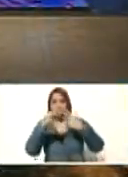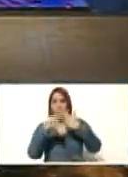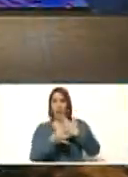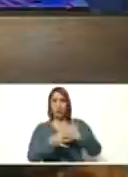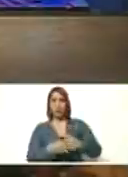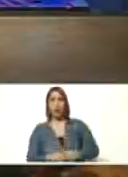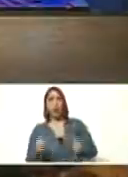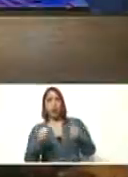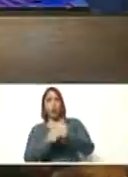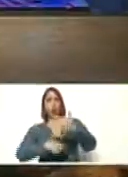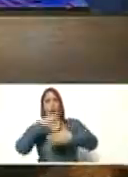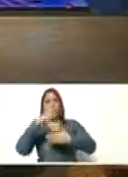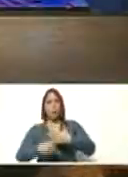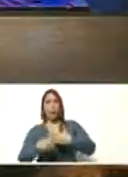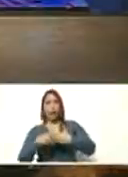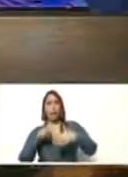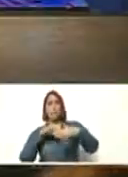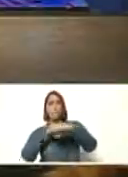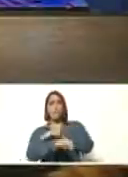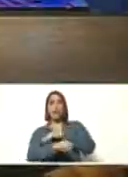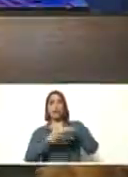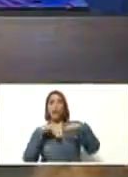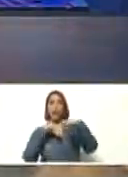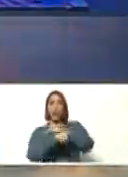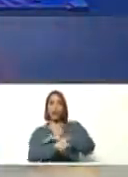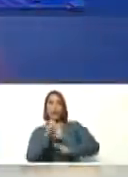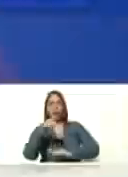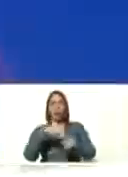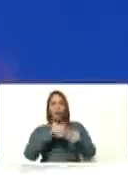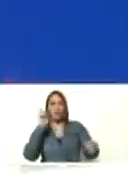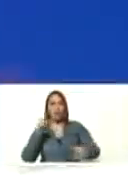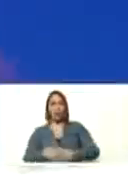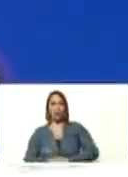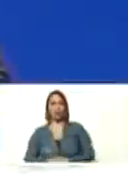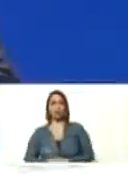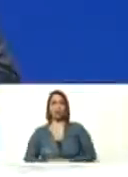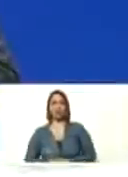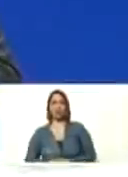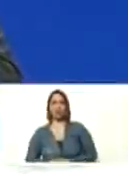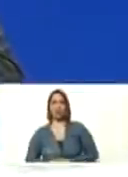con el plan Metro adentro, Metro afuera. Nahum.